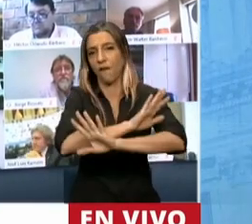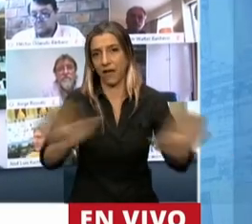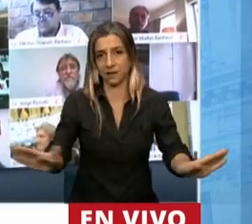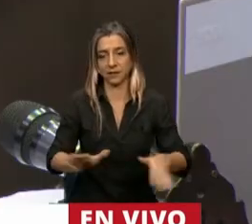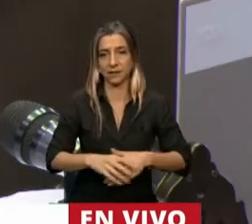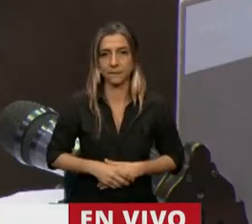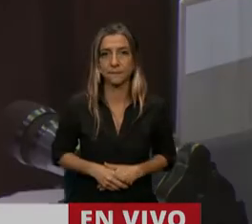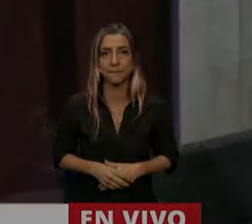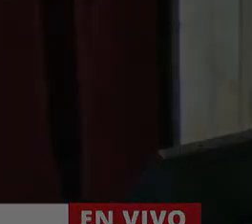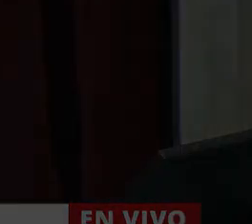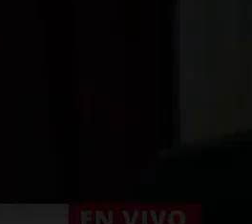Gracias, diputada Moisés.